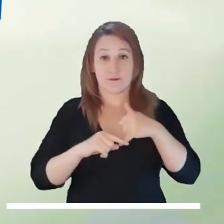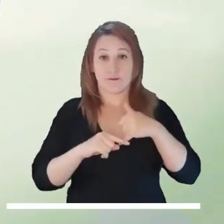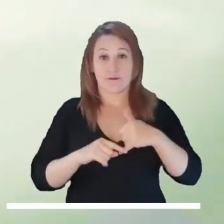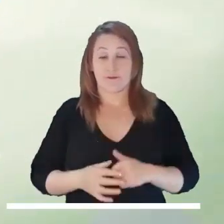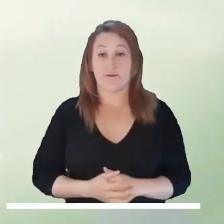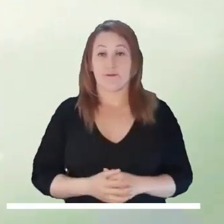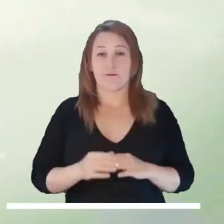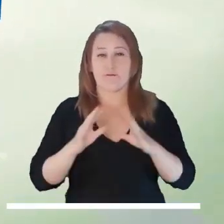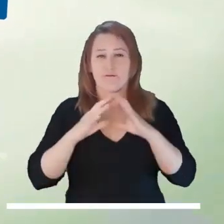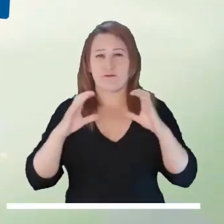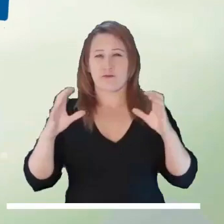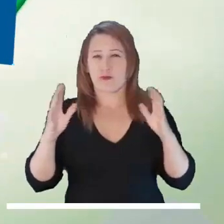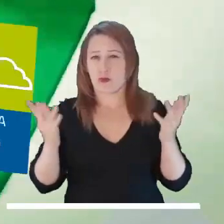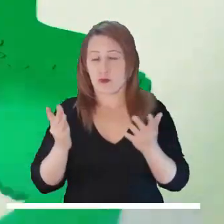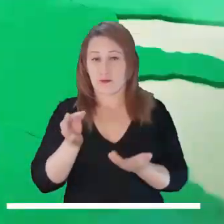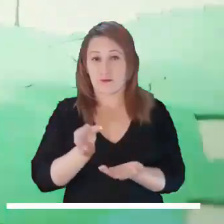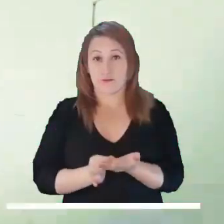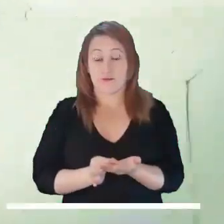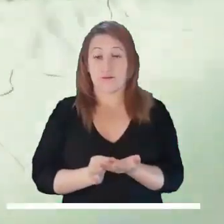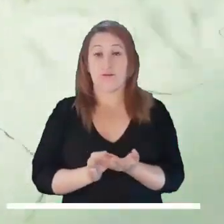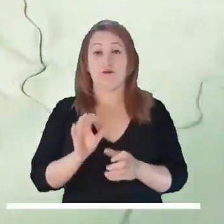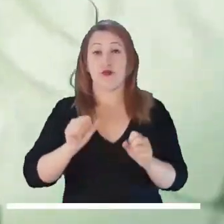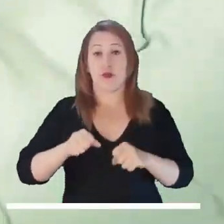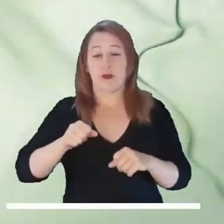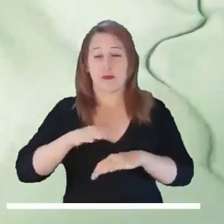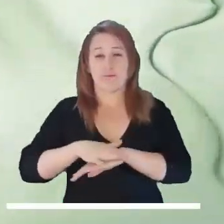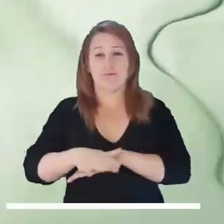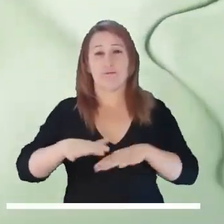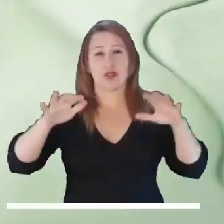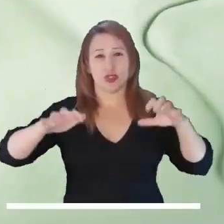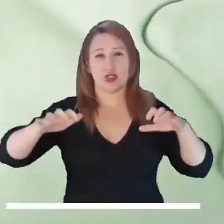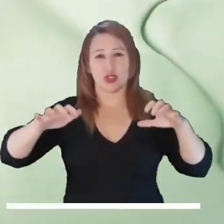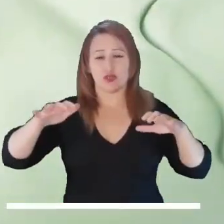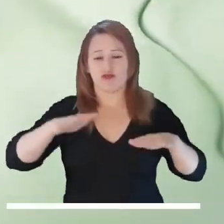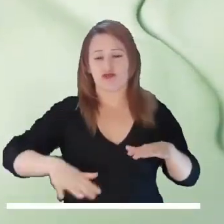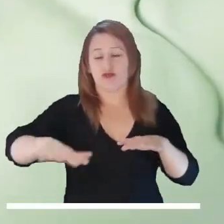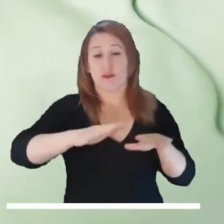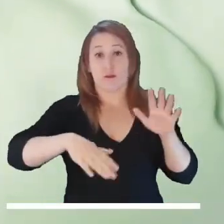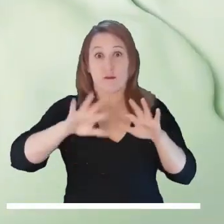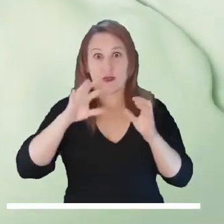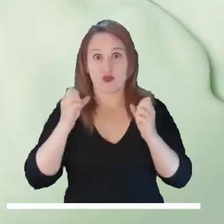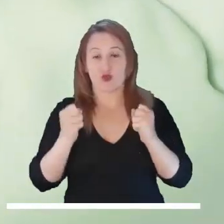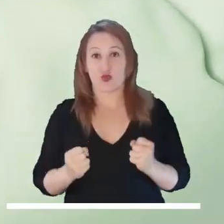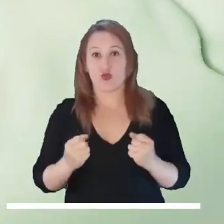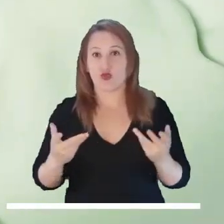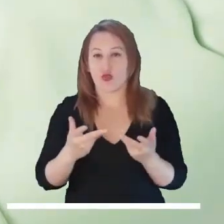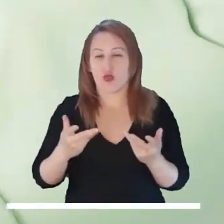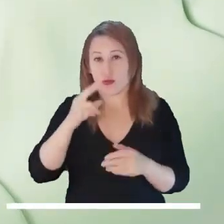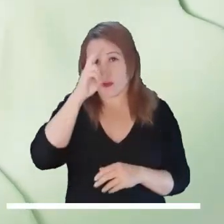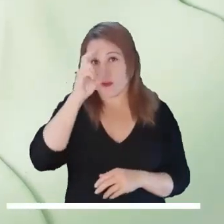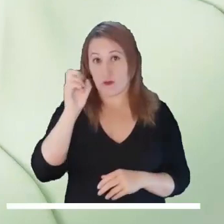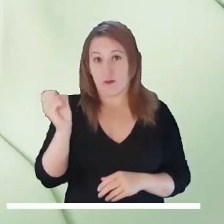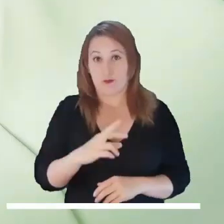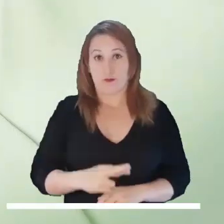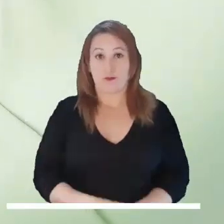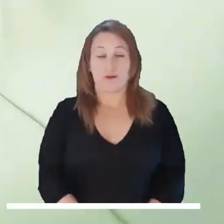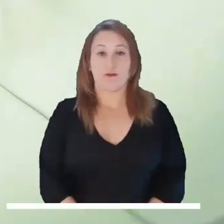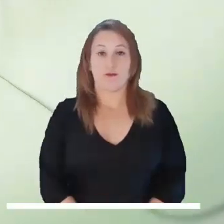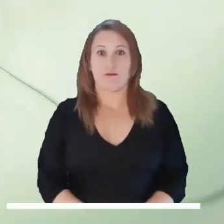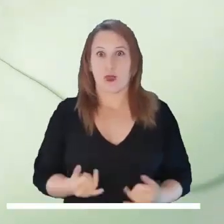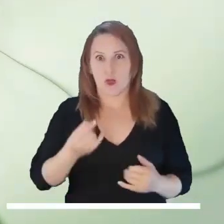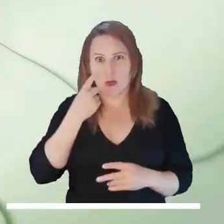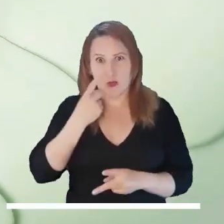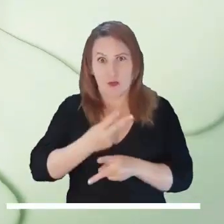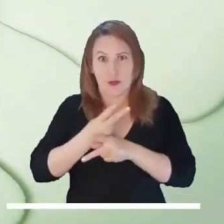Amazonas. Las condiciones nubladas persistirían en la capital, lo que podría activar lluvias en amplios sectores. Las más